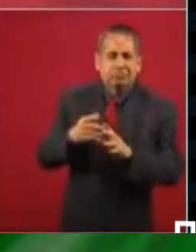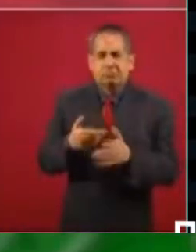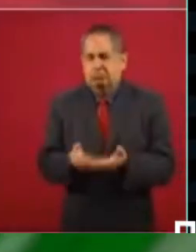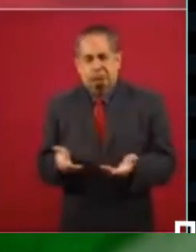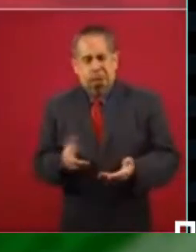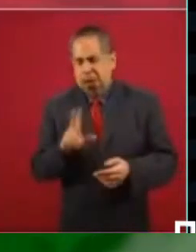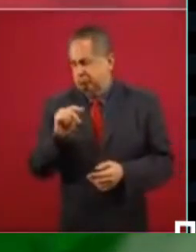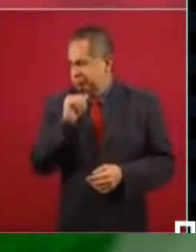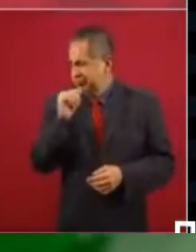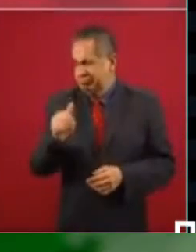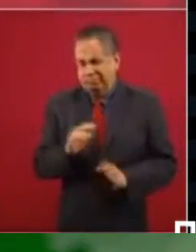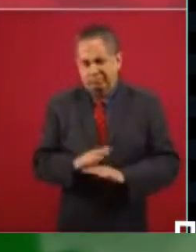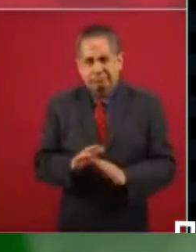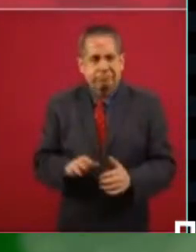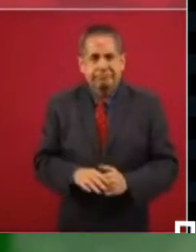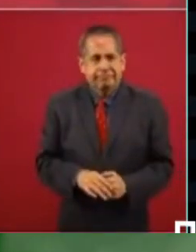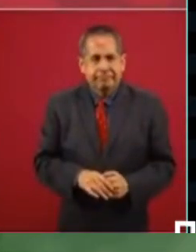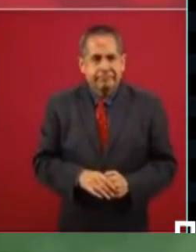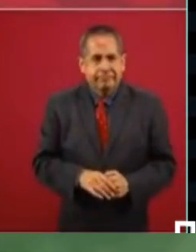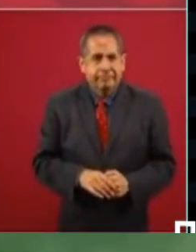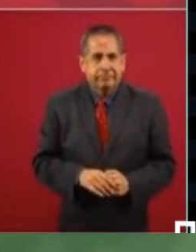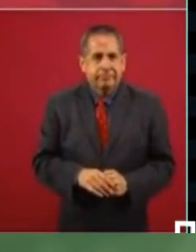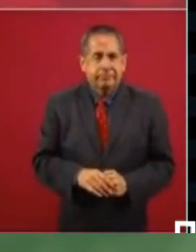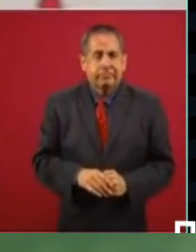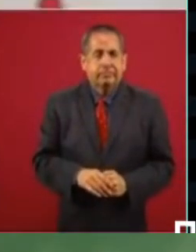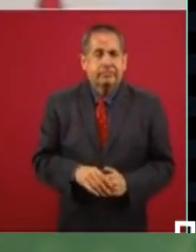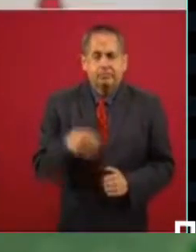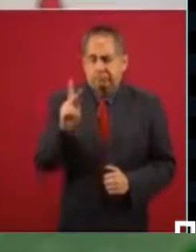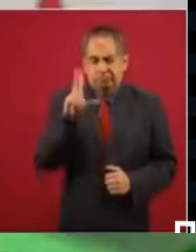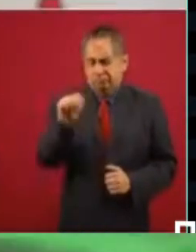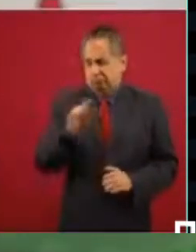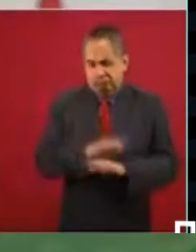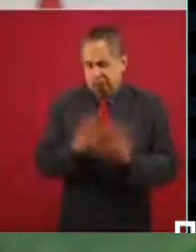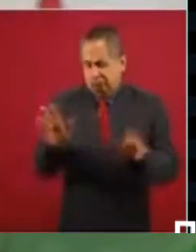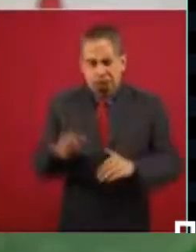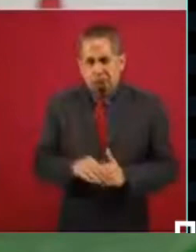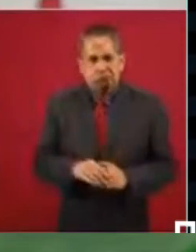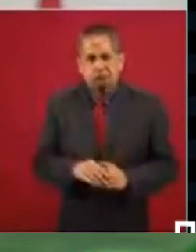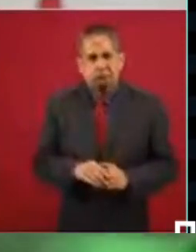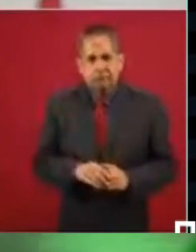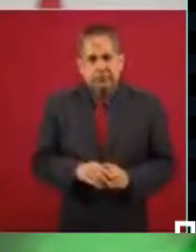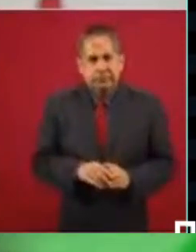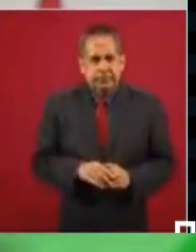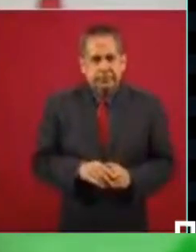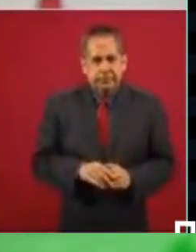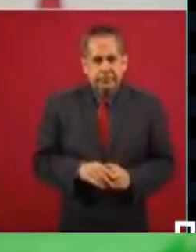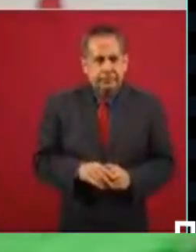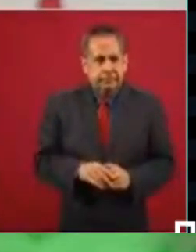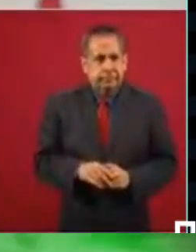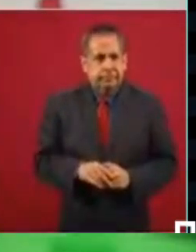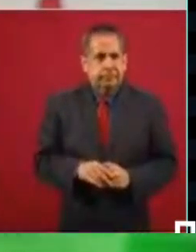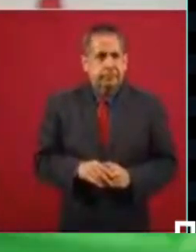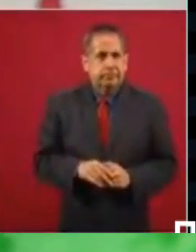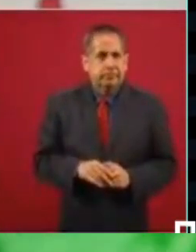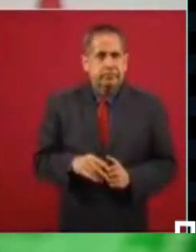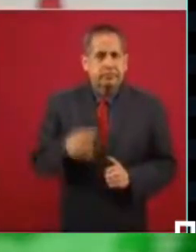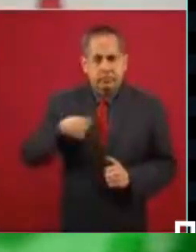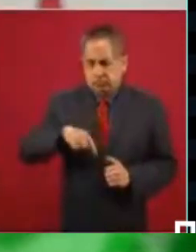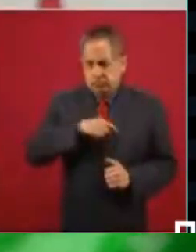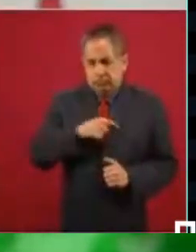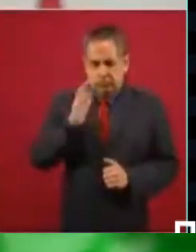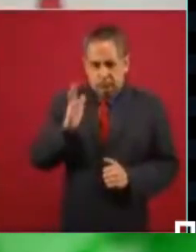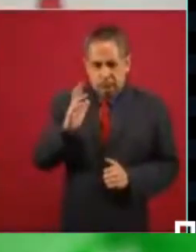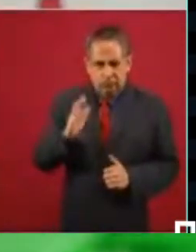pero nosotros hemos